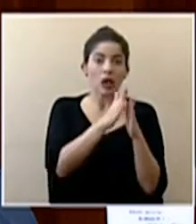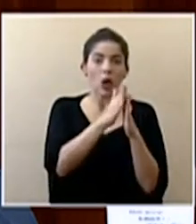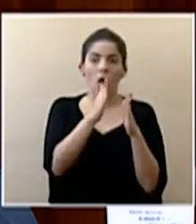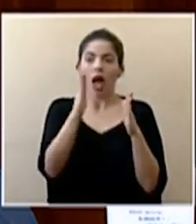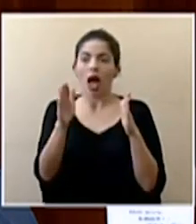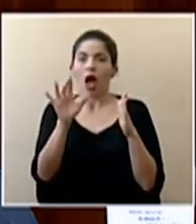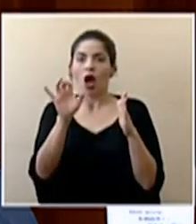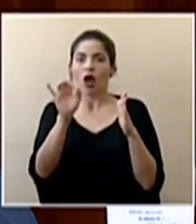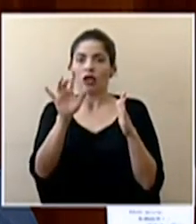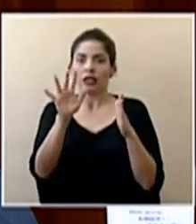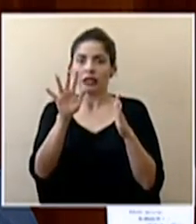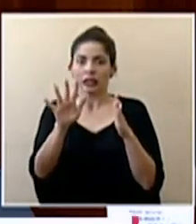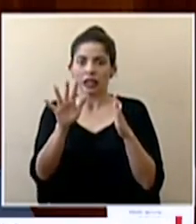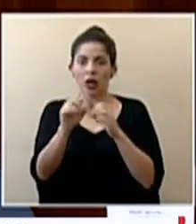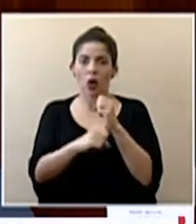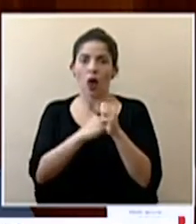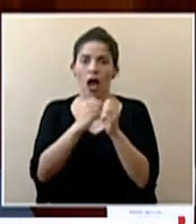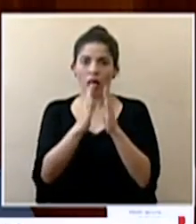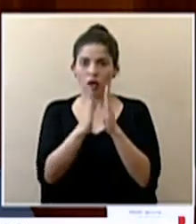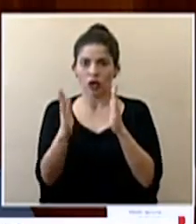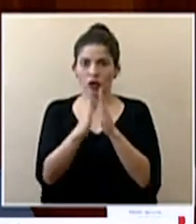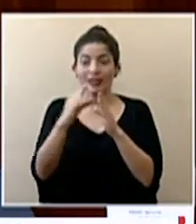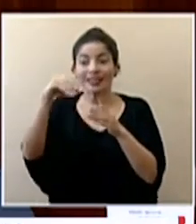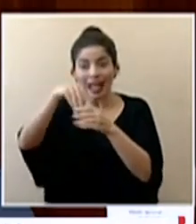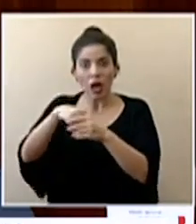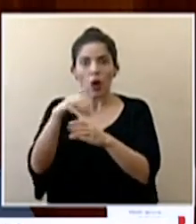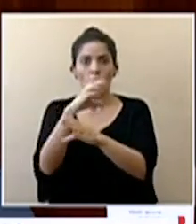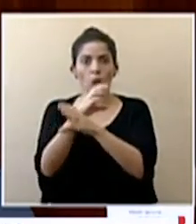85 años de edad.